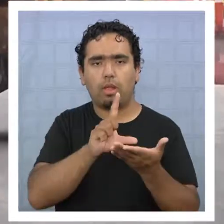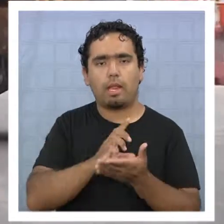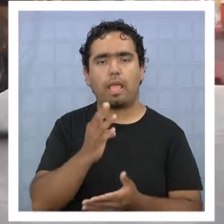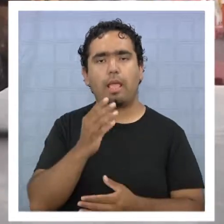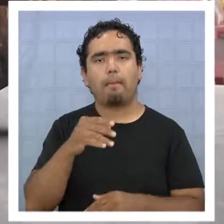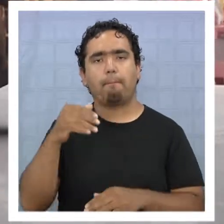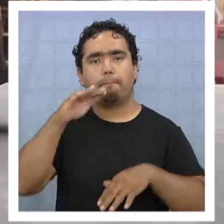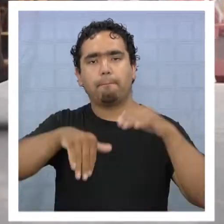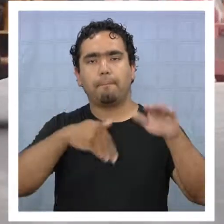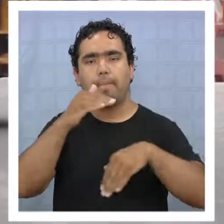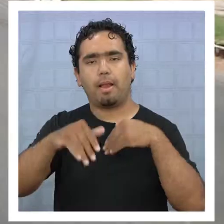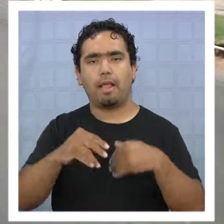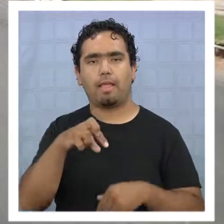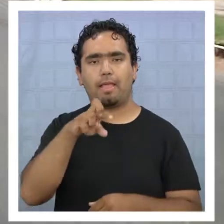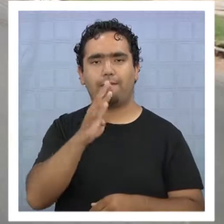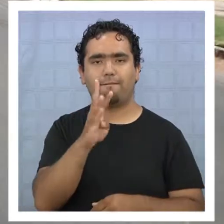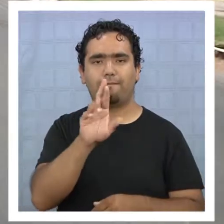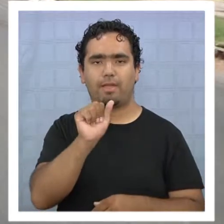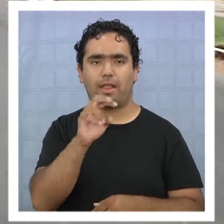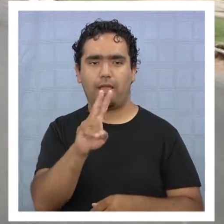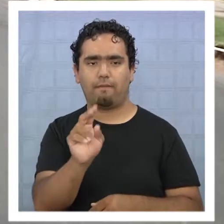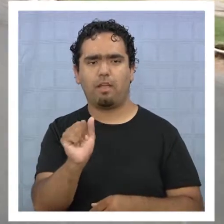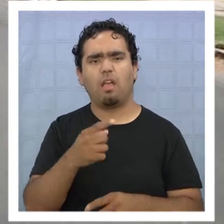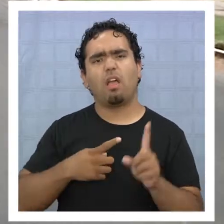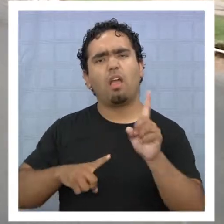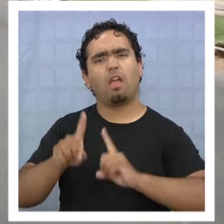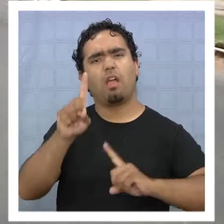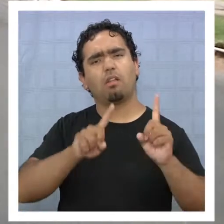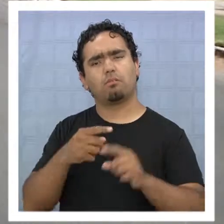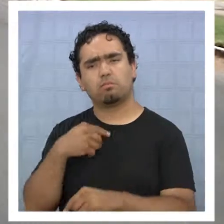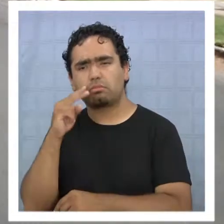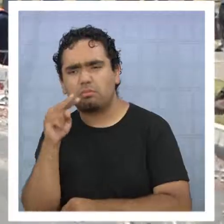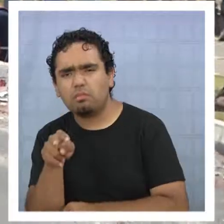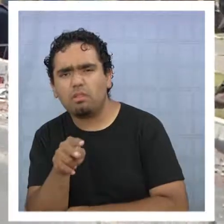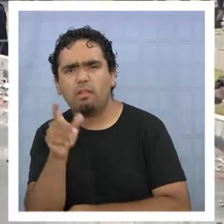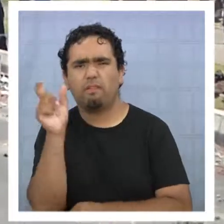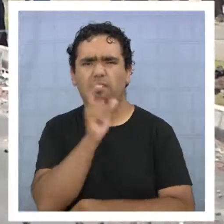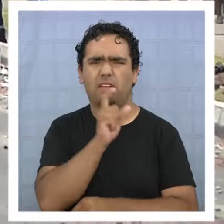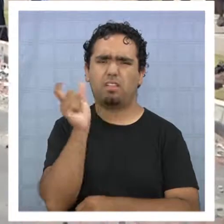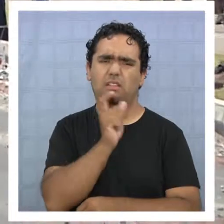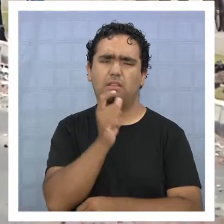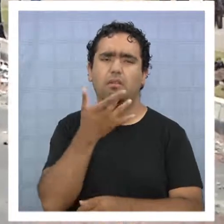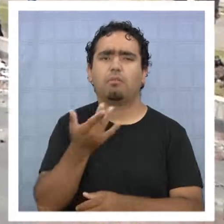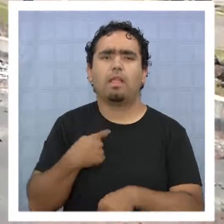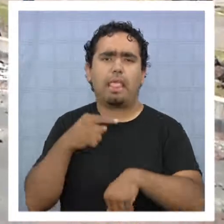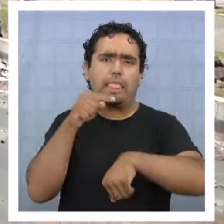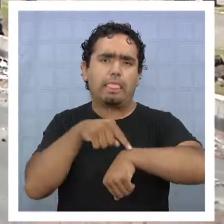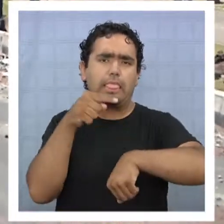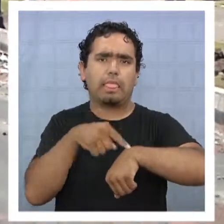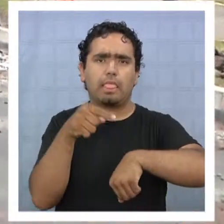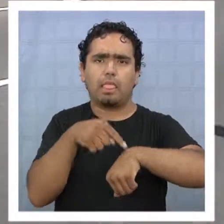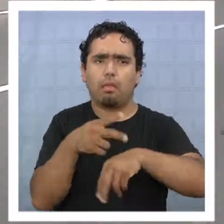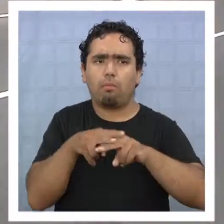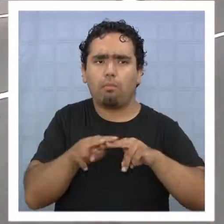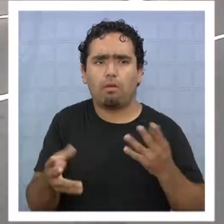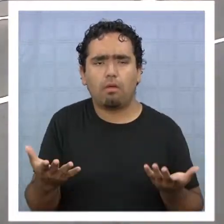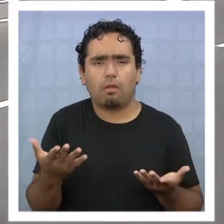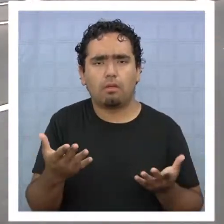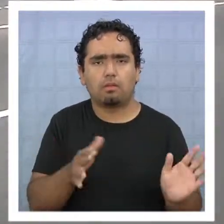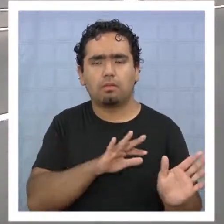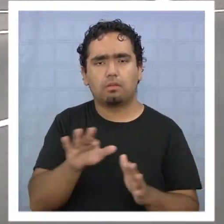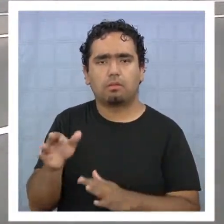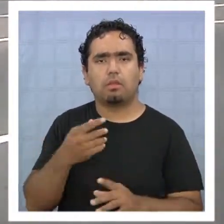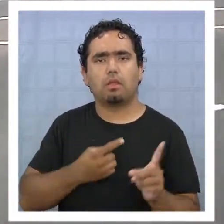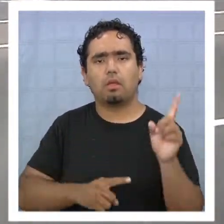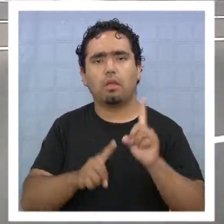otros en el sector de Playa Brava. Los trabajos han generado algunas críticas de la comunidad, especialmente por el periodo en que se ejecutan.